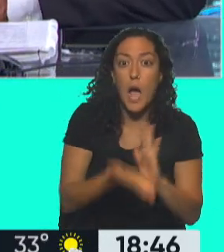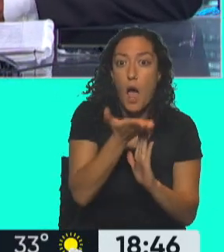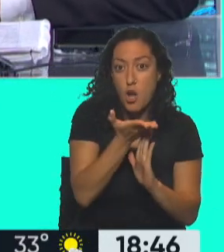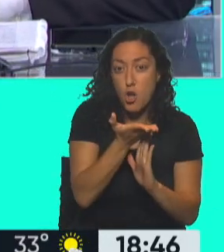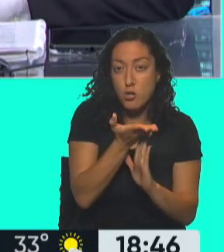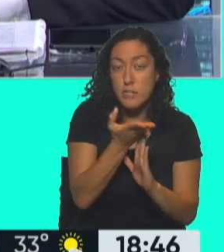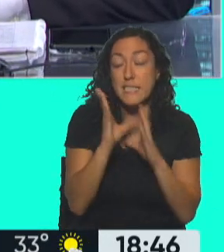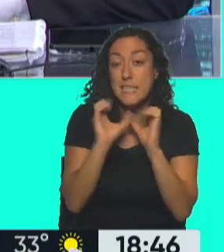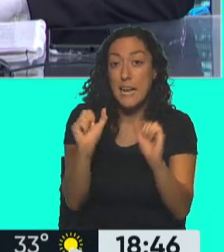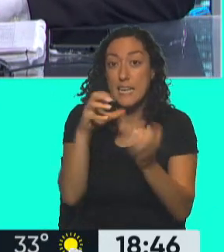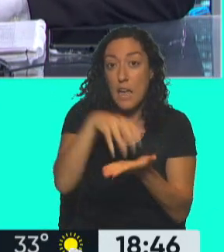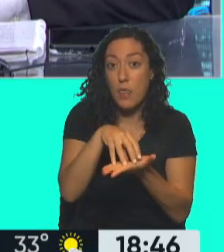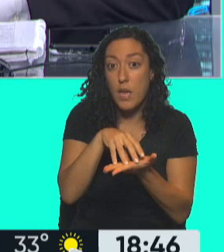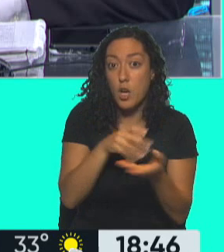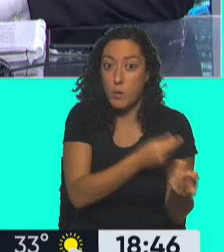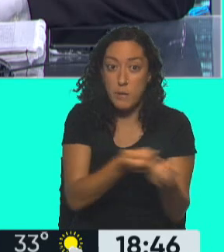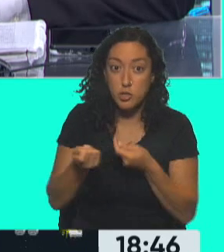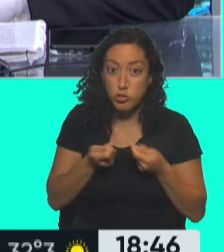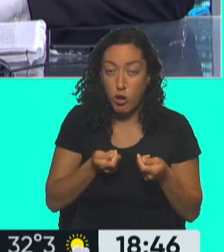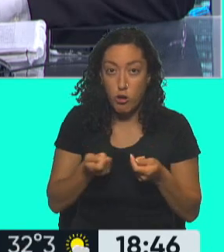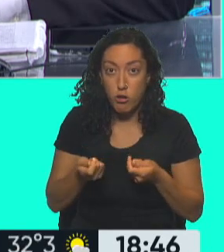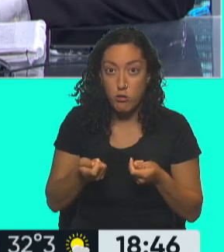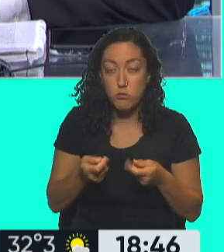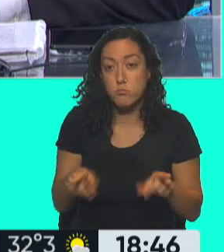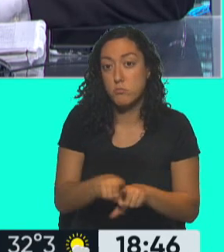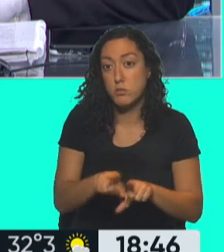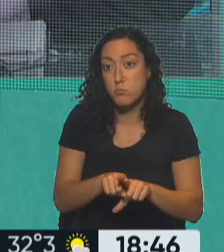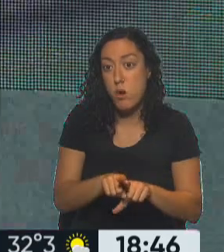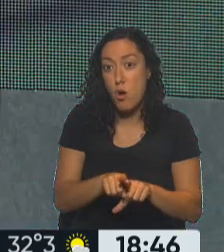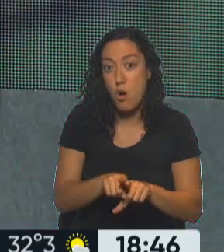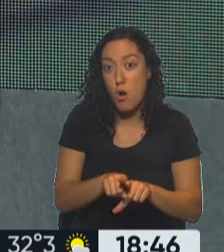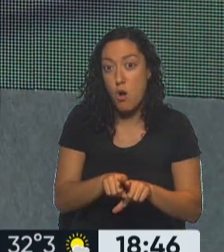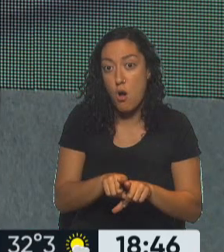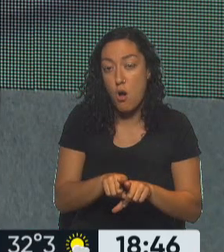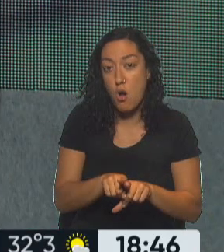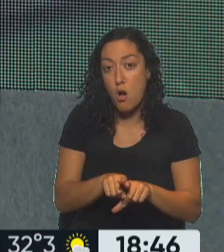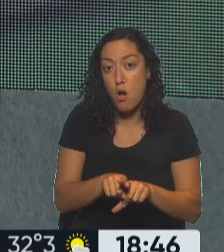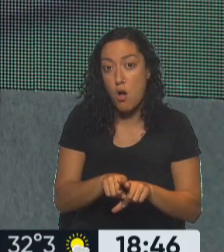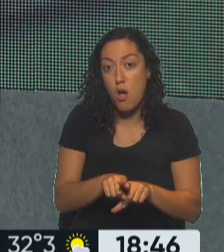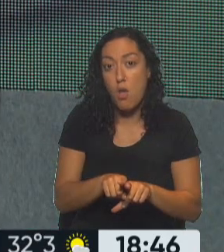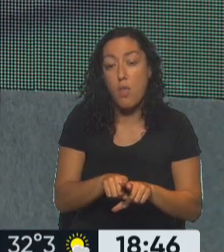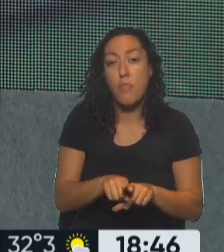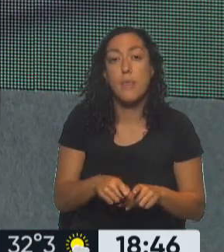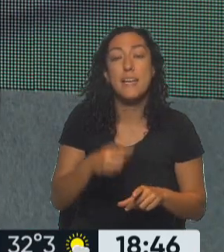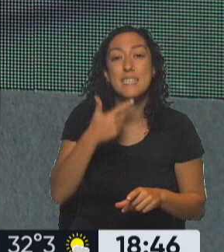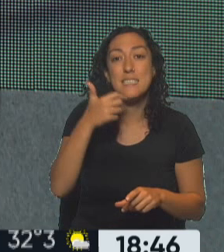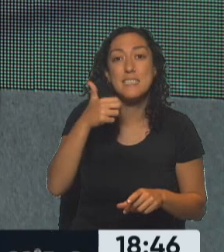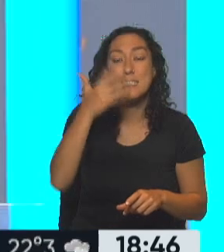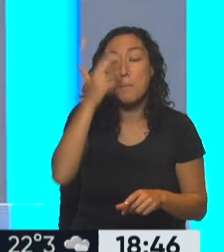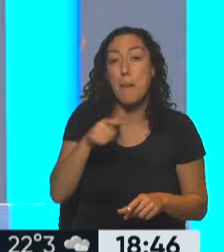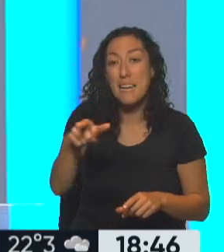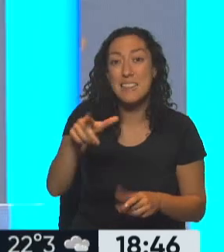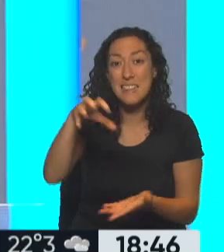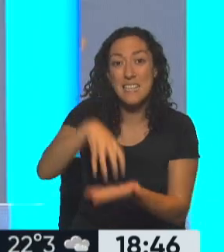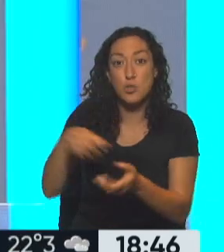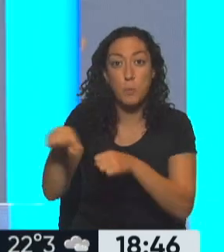la Secretaría de Comercio están dando... Bueno, ayer vos viste, le bajaron la persiana al elefantito que está ahí en San Martín. El de San Martín. Y hoy